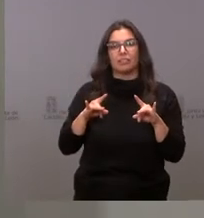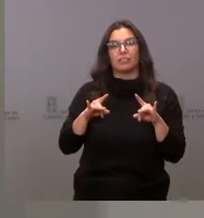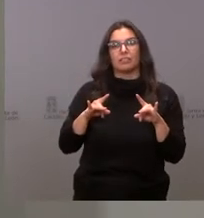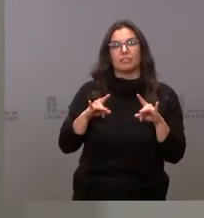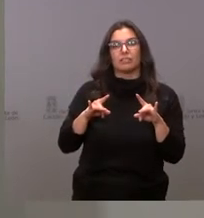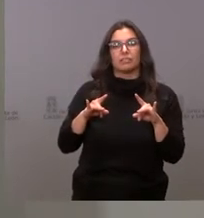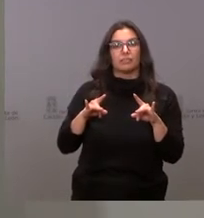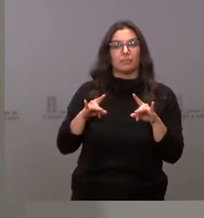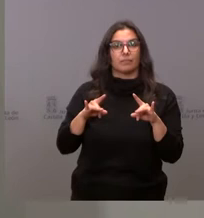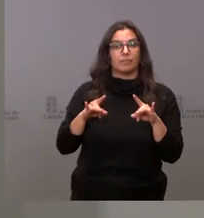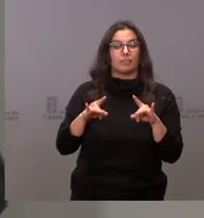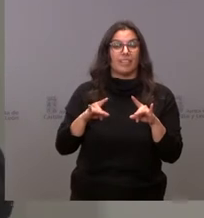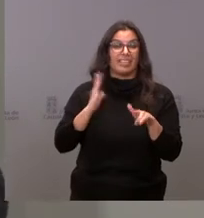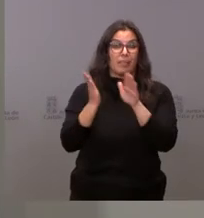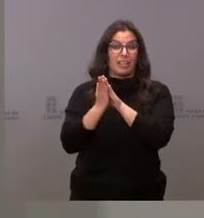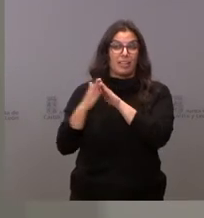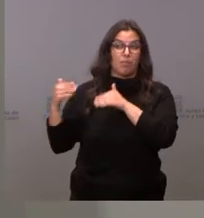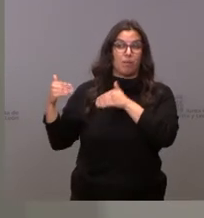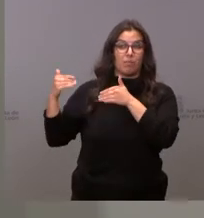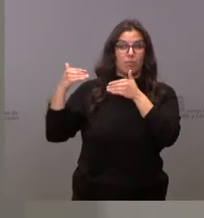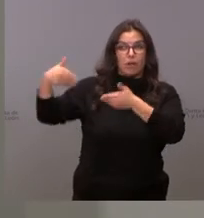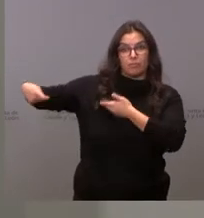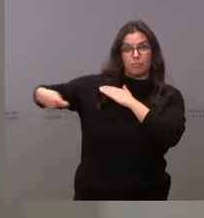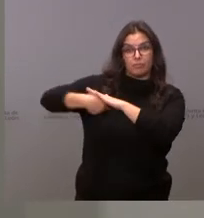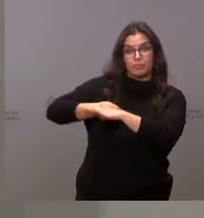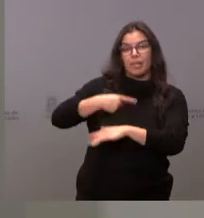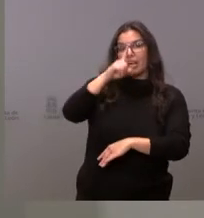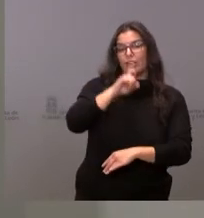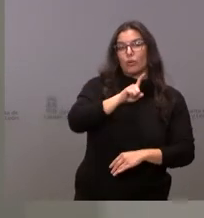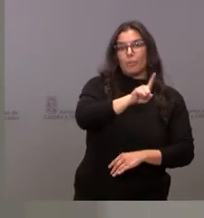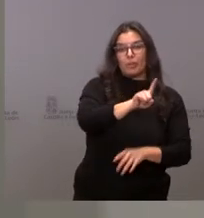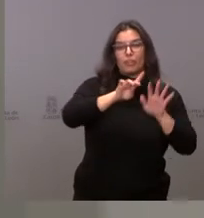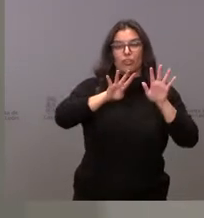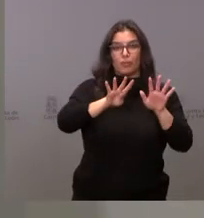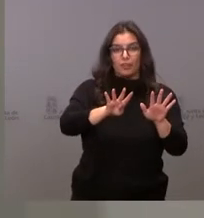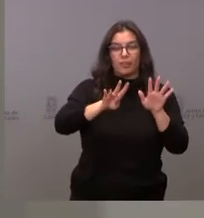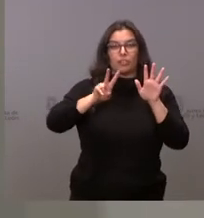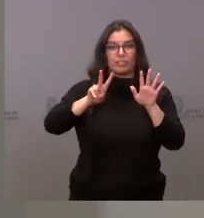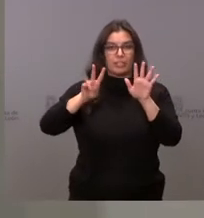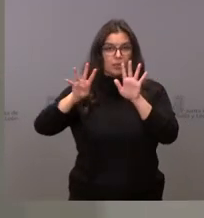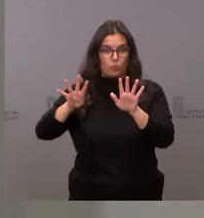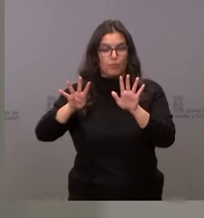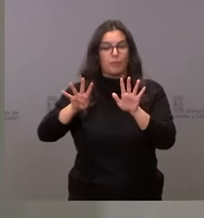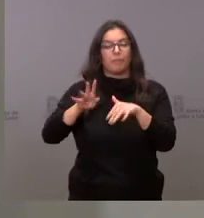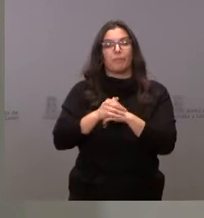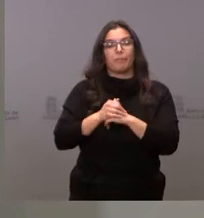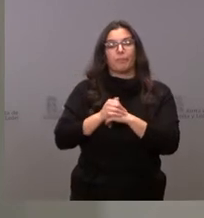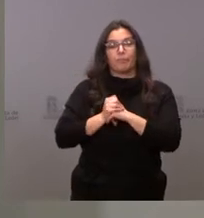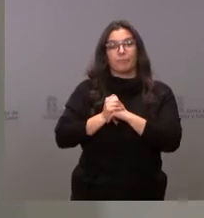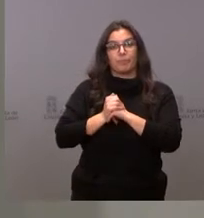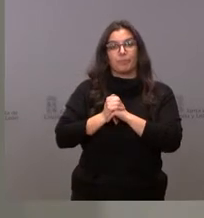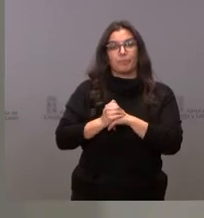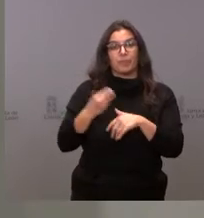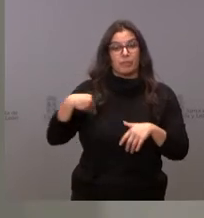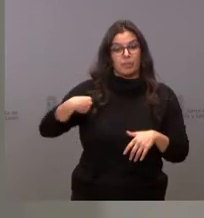finalizar un expediente incuado ya en el año 1979 y se enmarca dentro